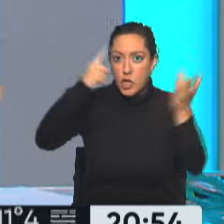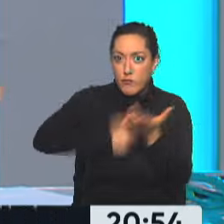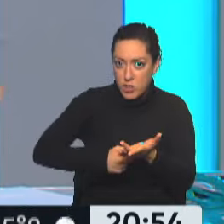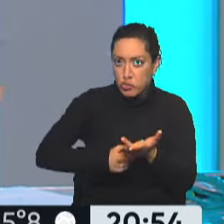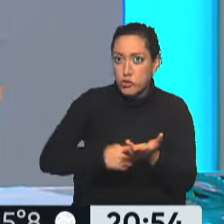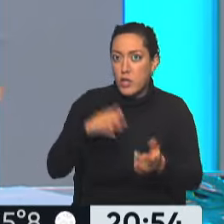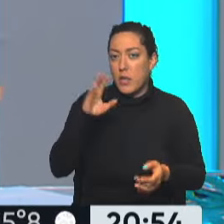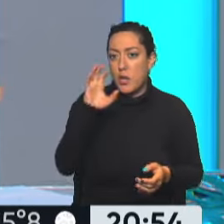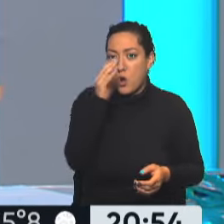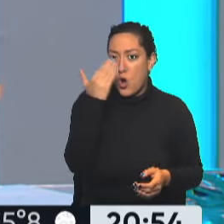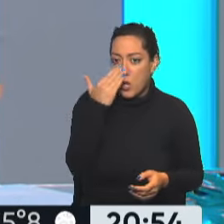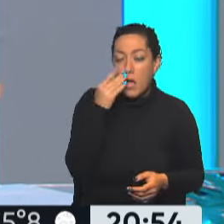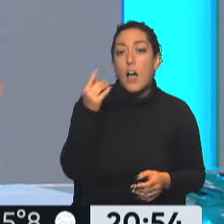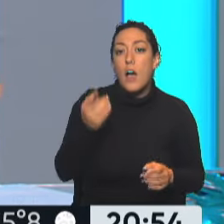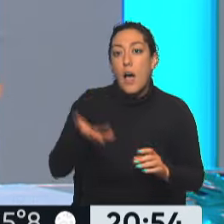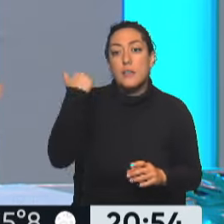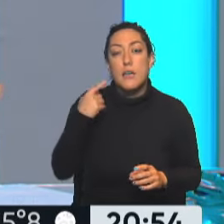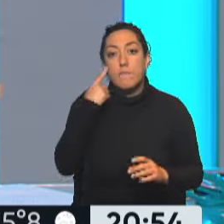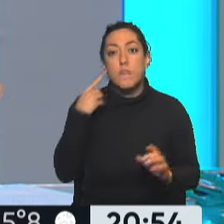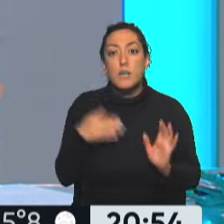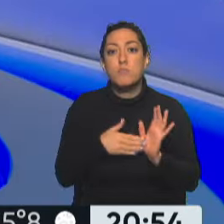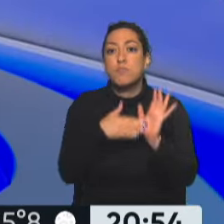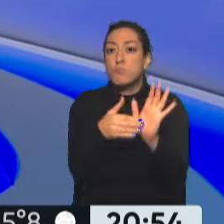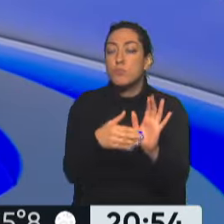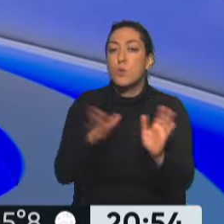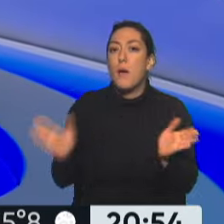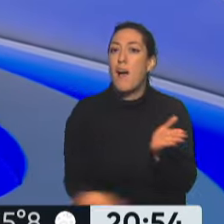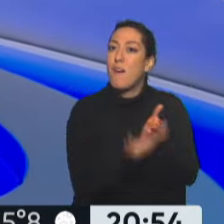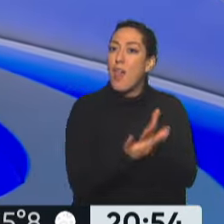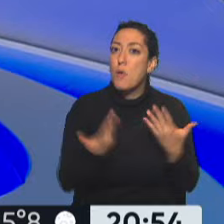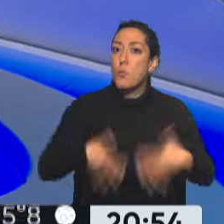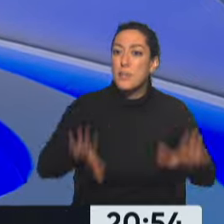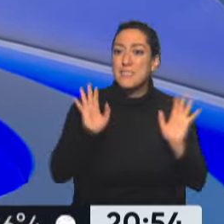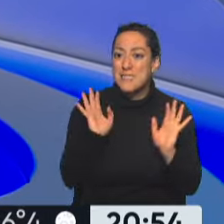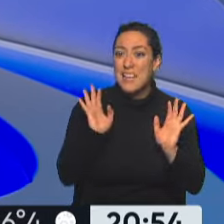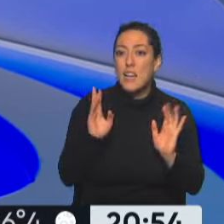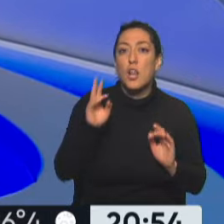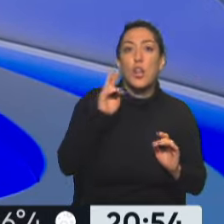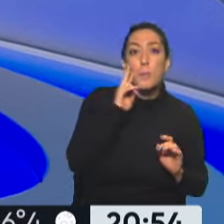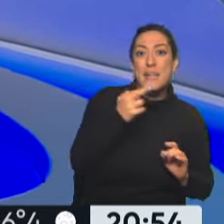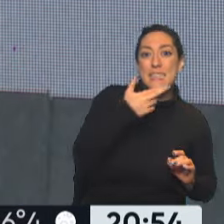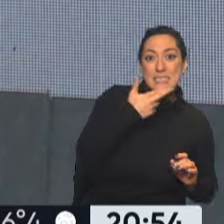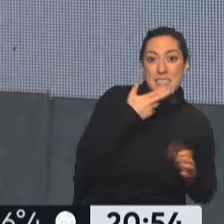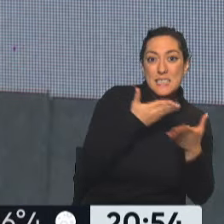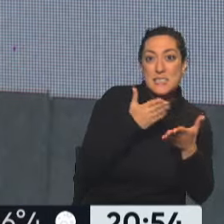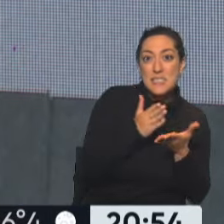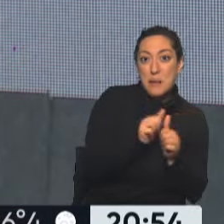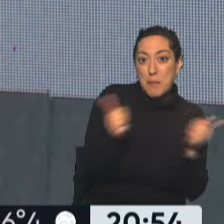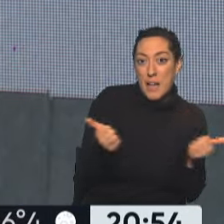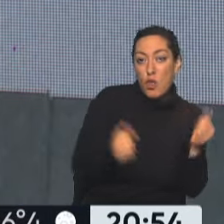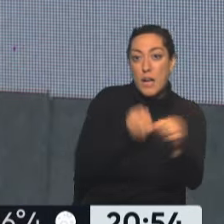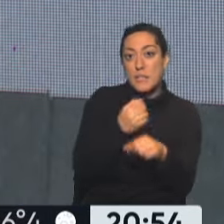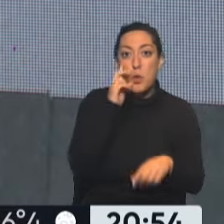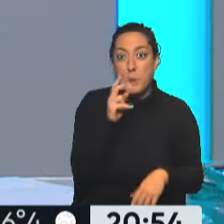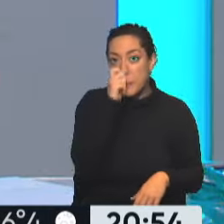Va a haber que revisar si hay algún antecedente que pueda invocar a posteriori, porque fíjate que firmó en el 17 y lo invocó en el 21. Claro. Bueno, ahora nos vamos a otra provincia.